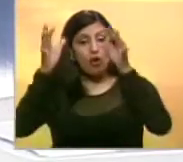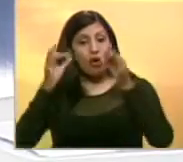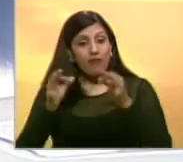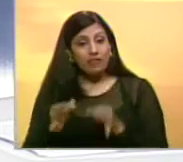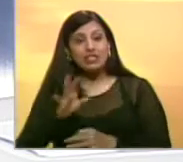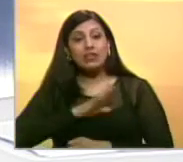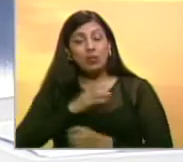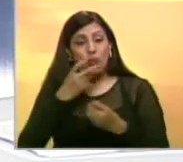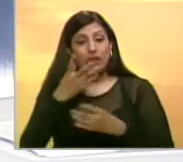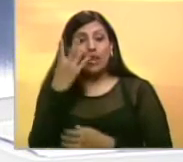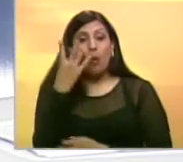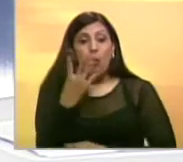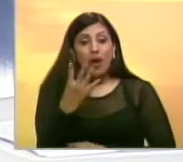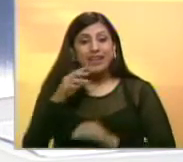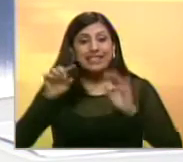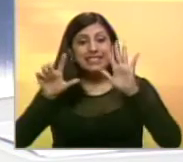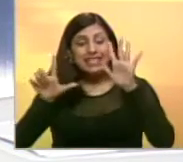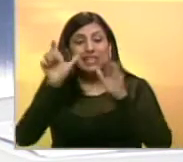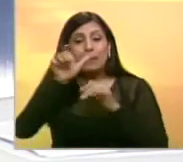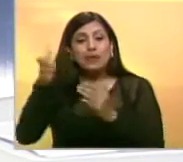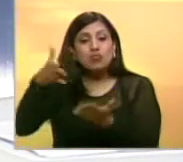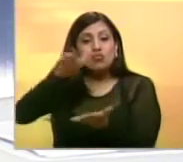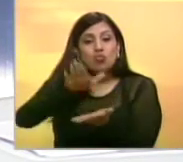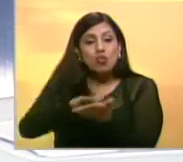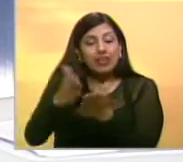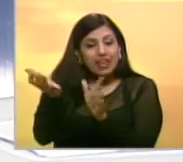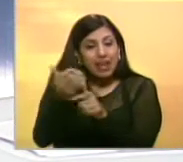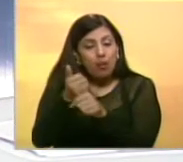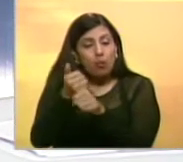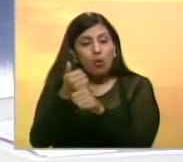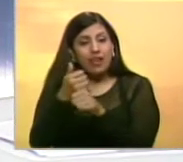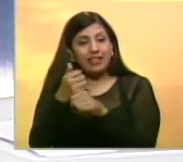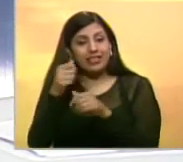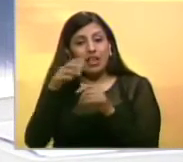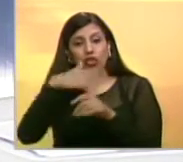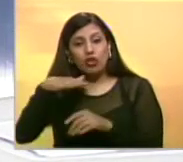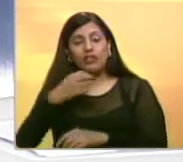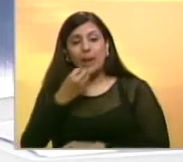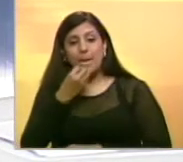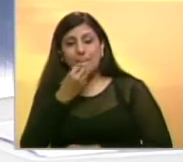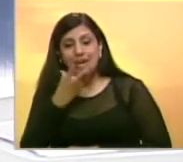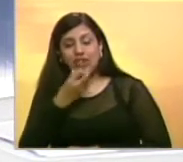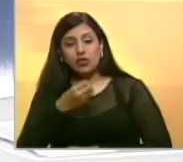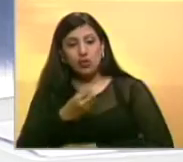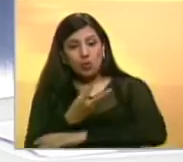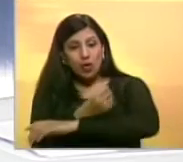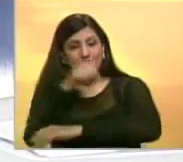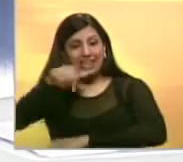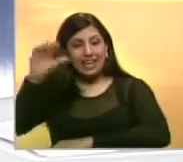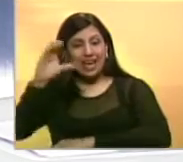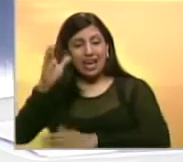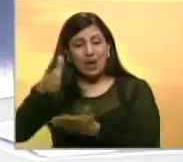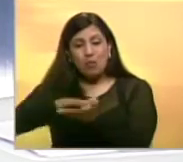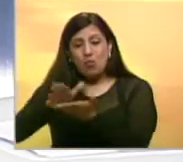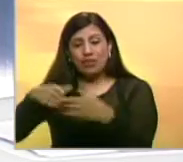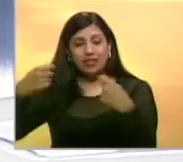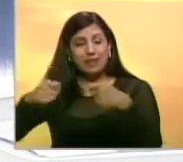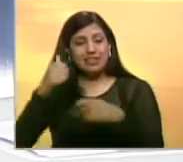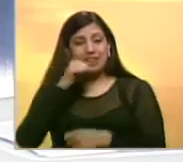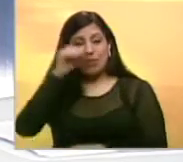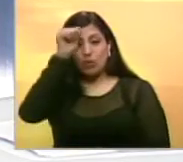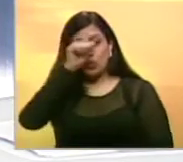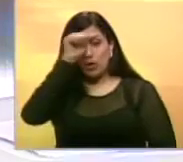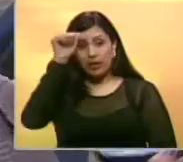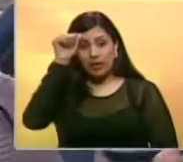Extraoficialmente, se conoció que 47 cadáveres fueron ingresados a la medicatura forense de Bellomonte, aquí en Caracas, durante este fin de